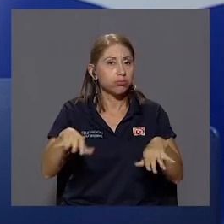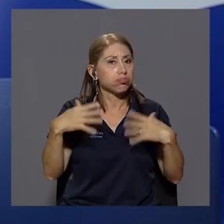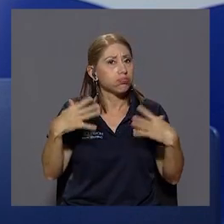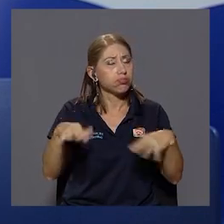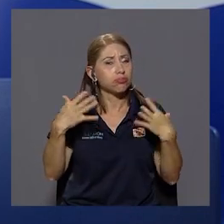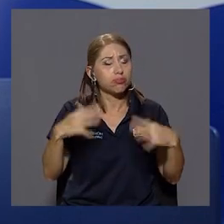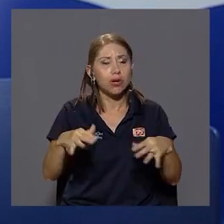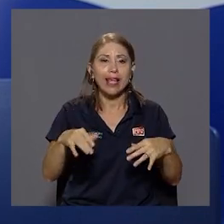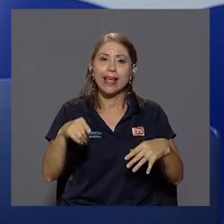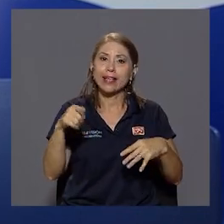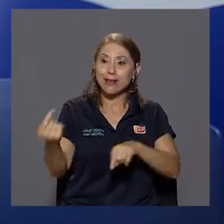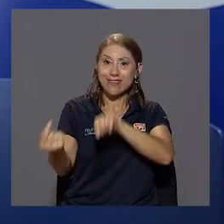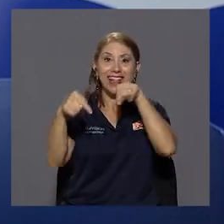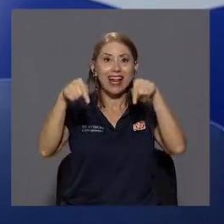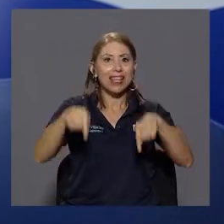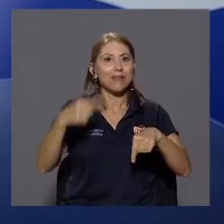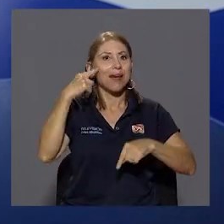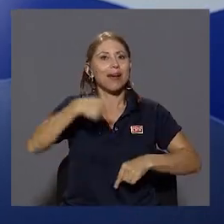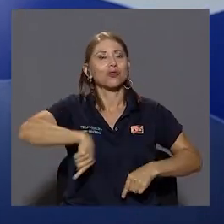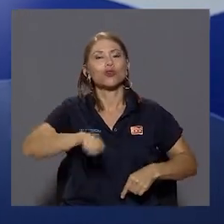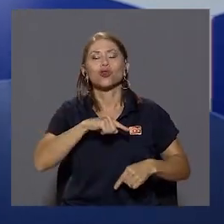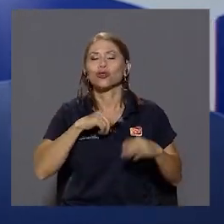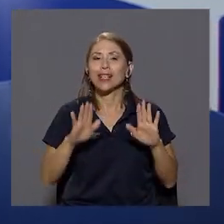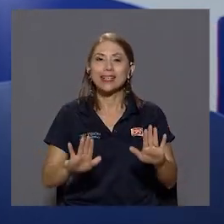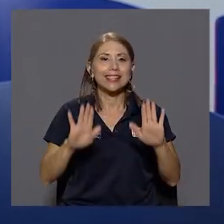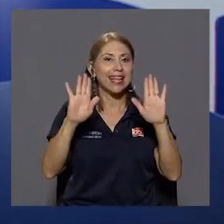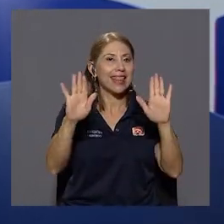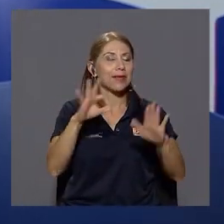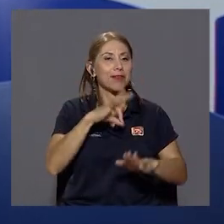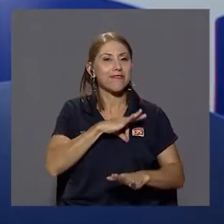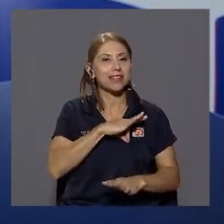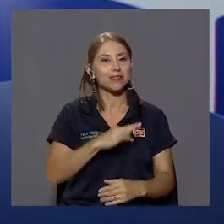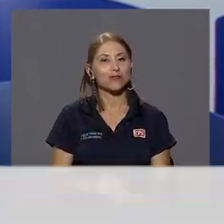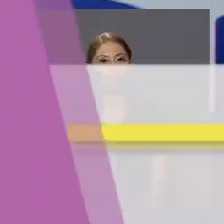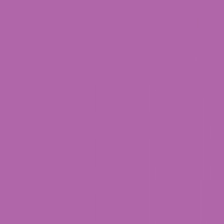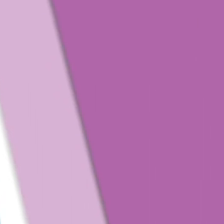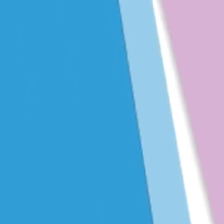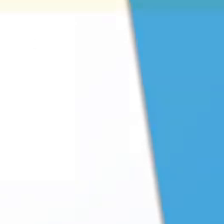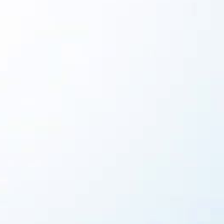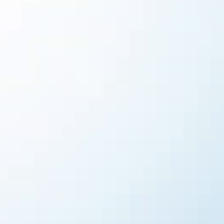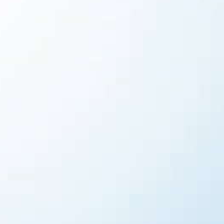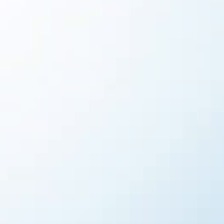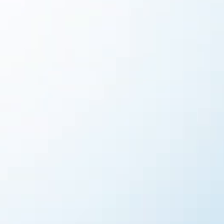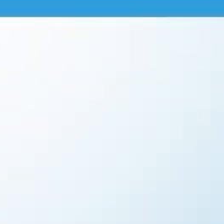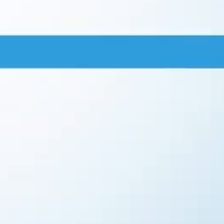todos los puntos de vista llegó a ser para nosotros un excelente beneficio